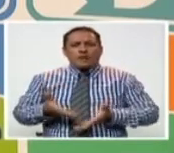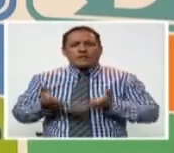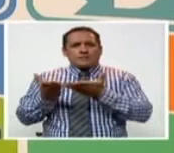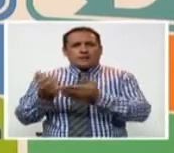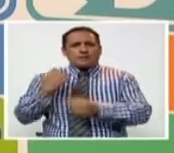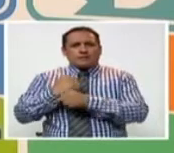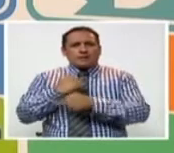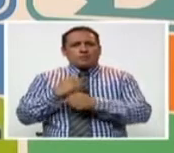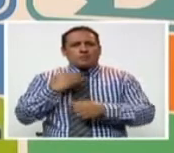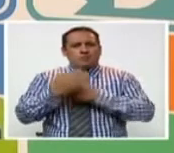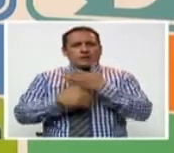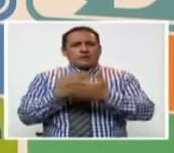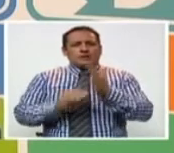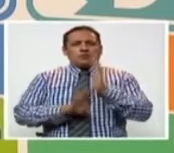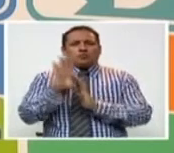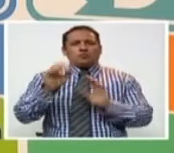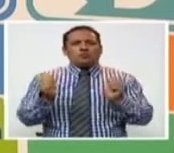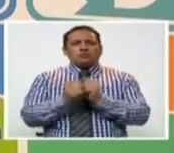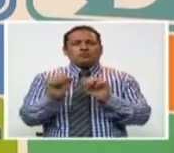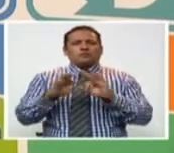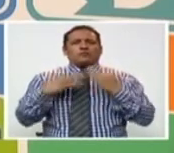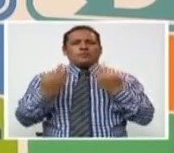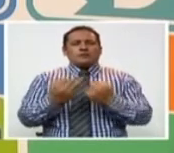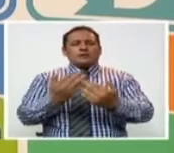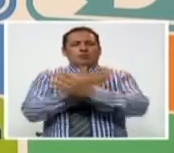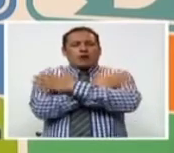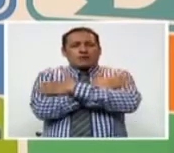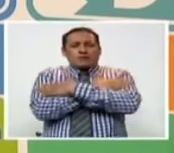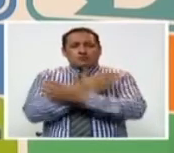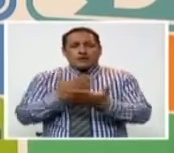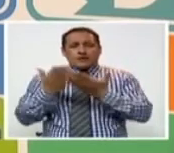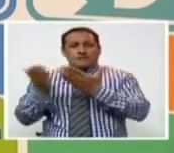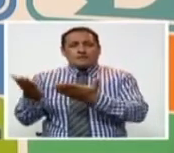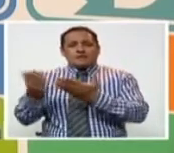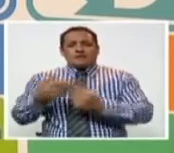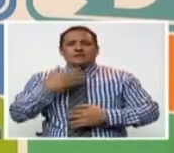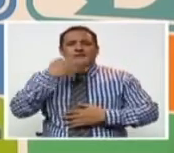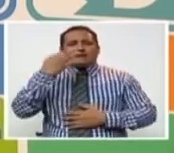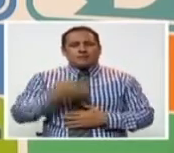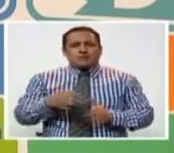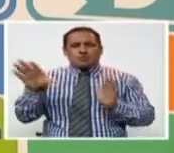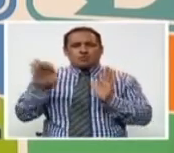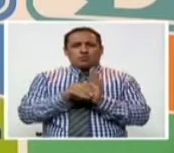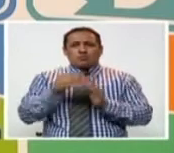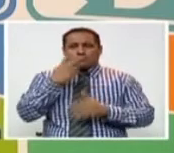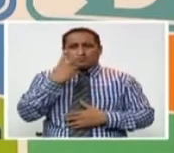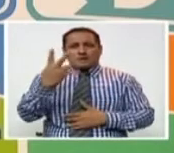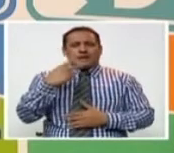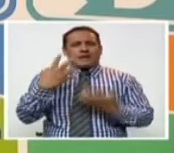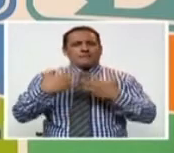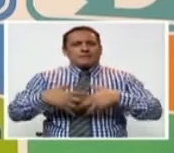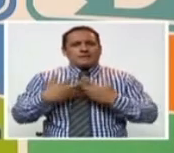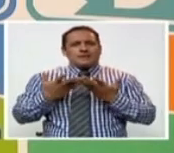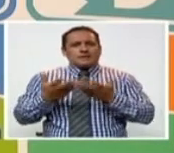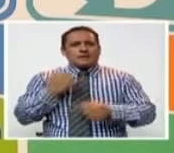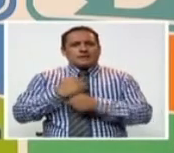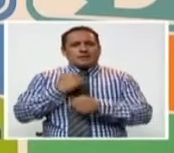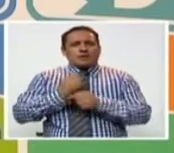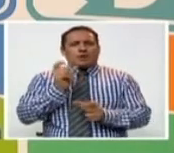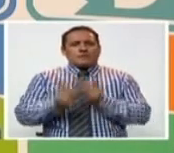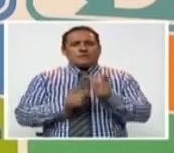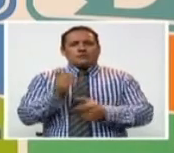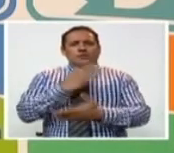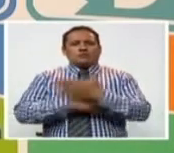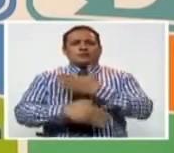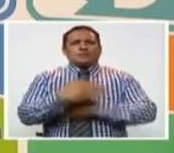porque tú puedes salir adelante con tu familia. Un abrazo a ti y de verdad un ejemplo de esa empresa que da trabajo a